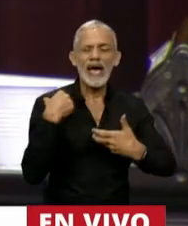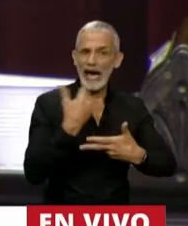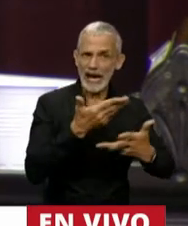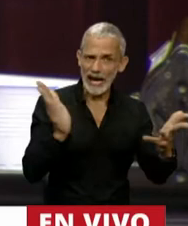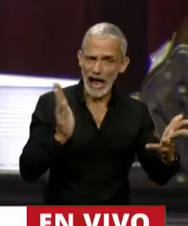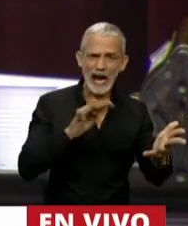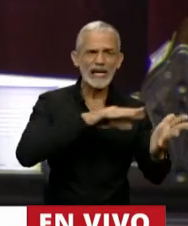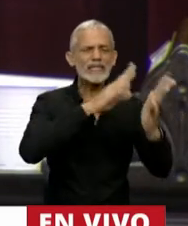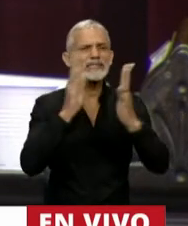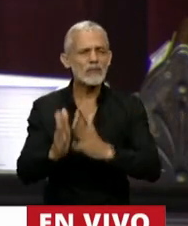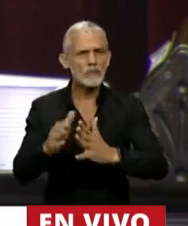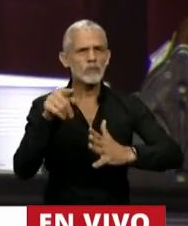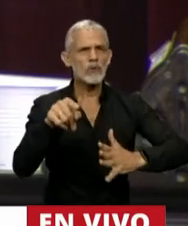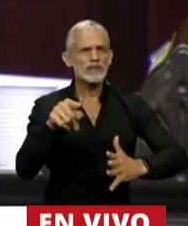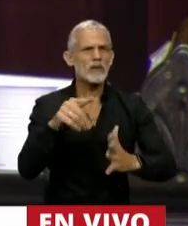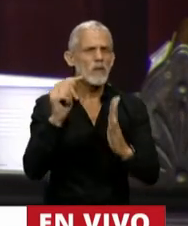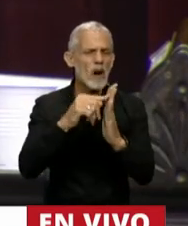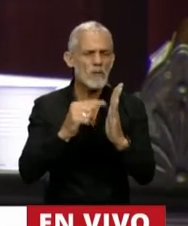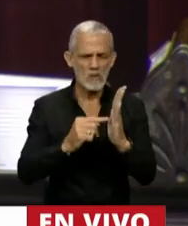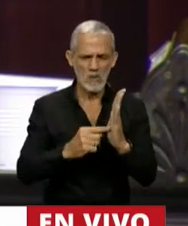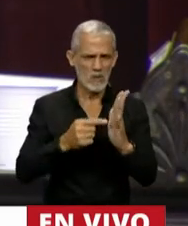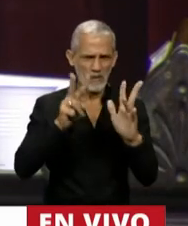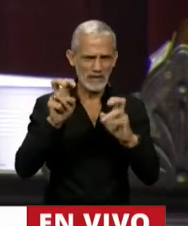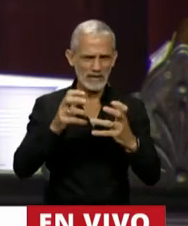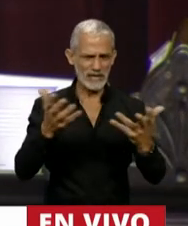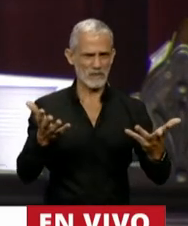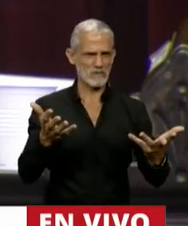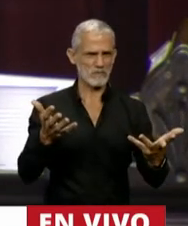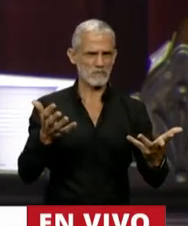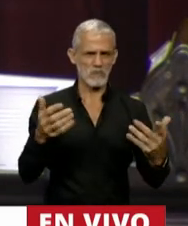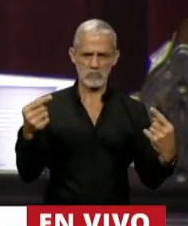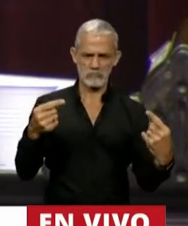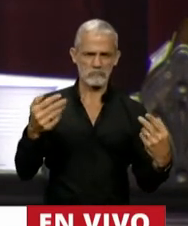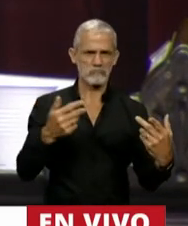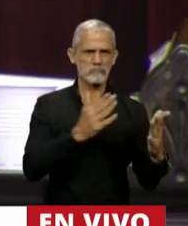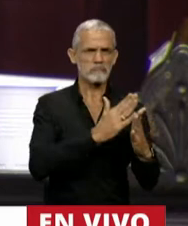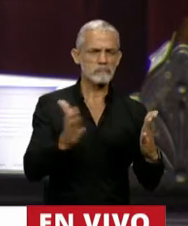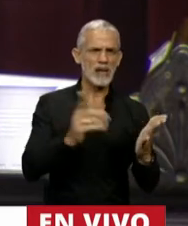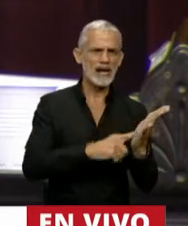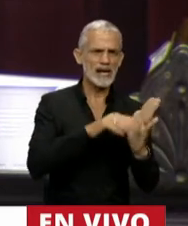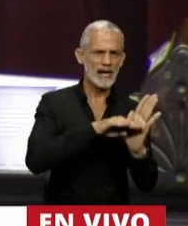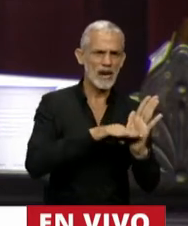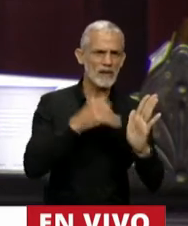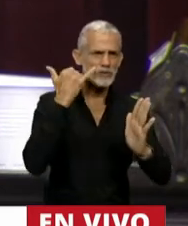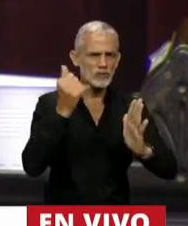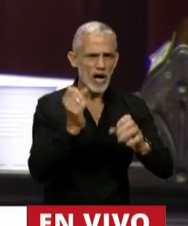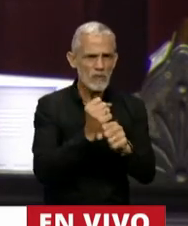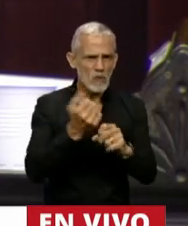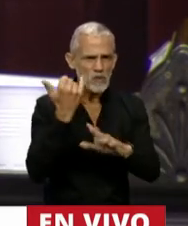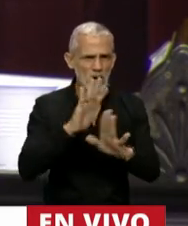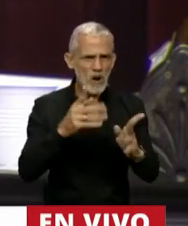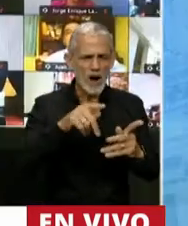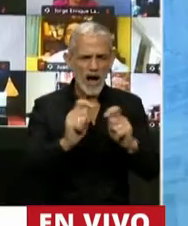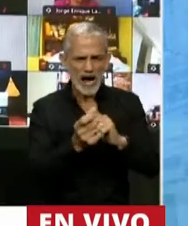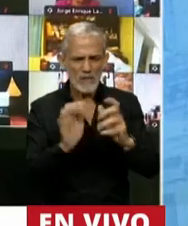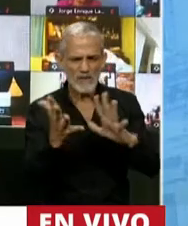las cuestiones que tuvieran que plantear en particular. Primer tema, procedimiento y reglamento. Presidente, ya estaba consentido, usted no sé por qué ahora